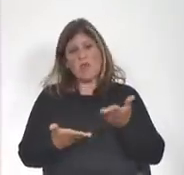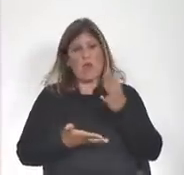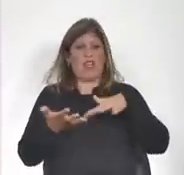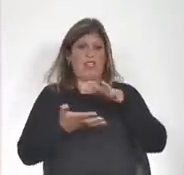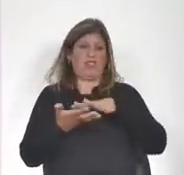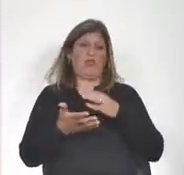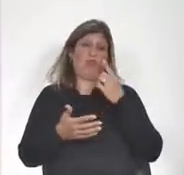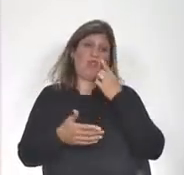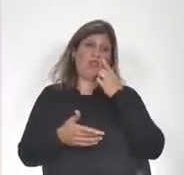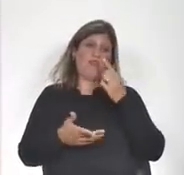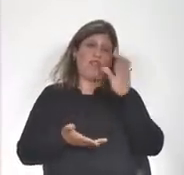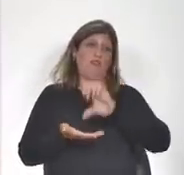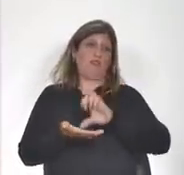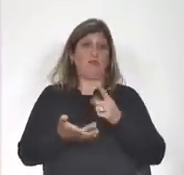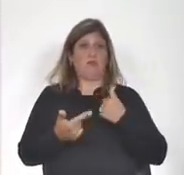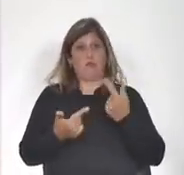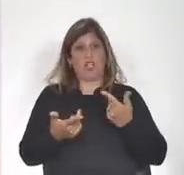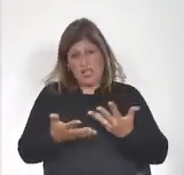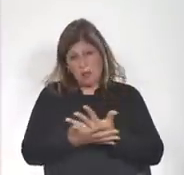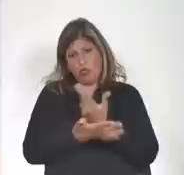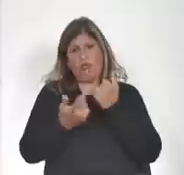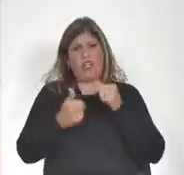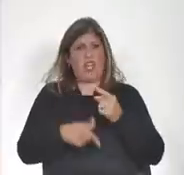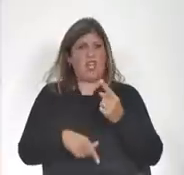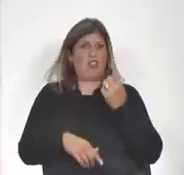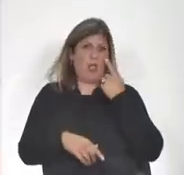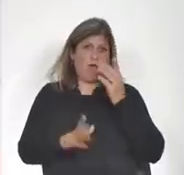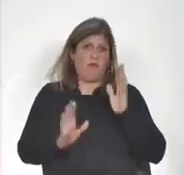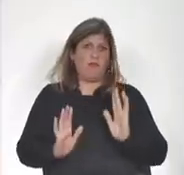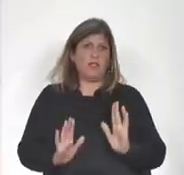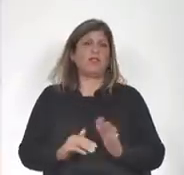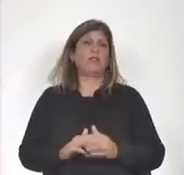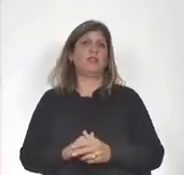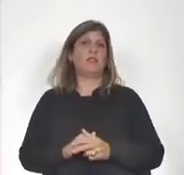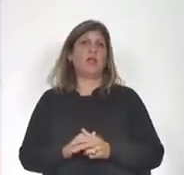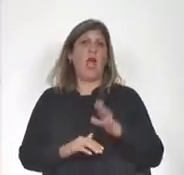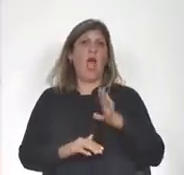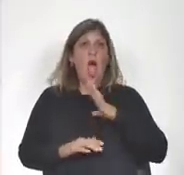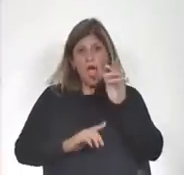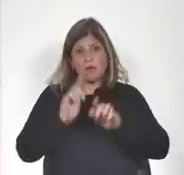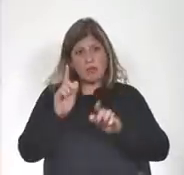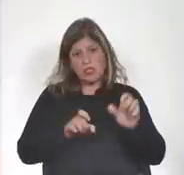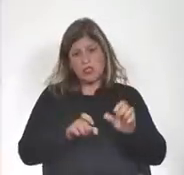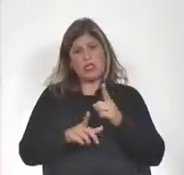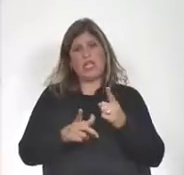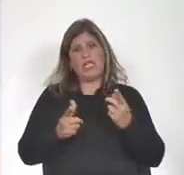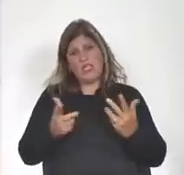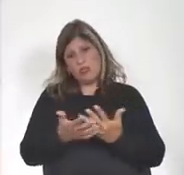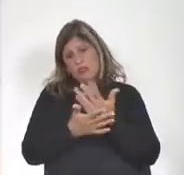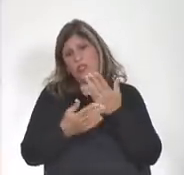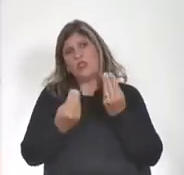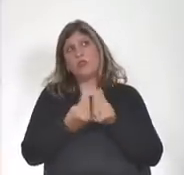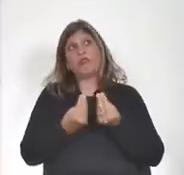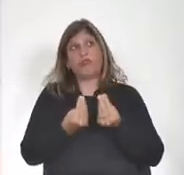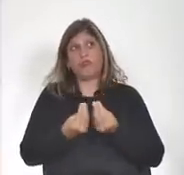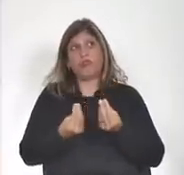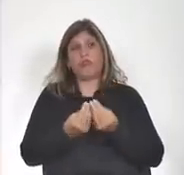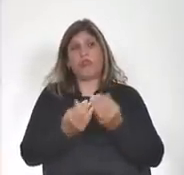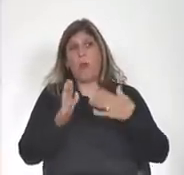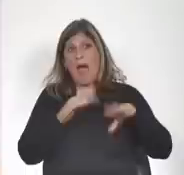absolutamente conscientes, la estamos sufriendo, la estamos viviendo, hay gente que la está sufriendo mucho más que los que estamos